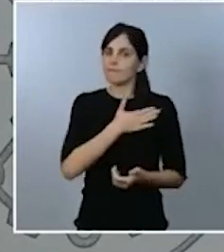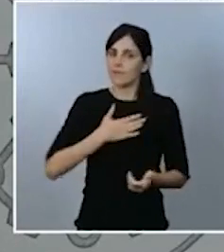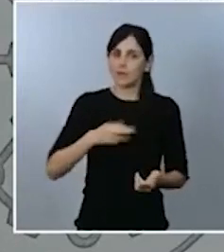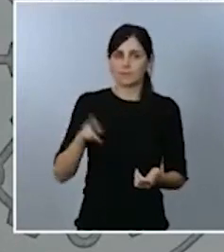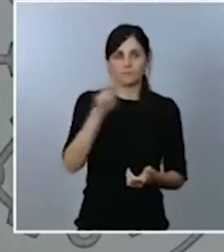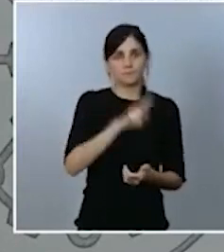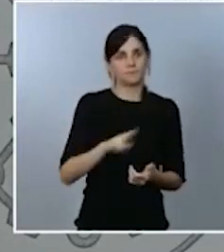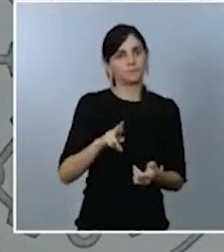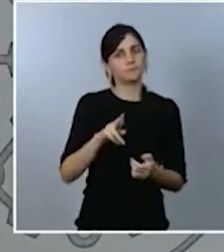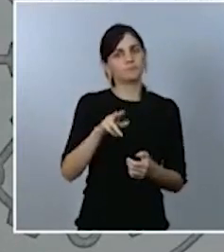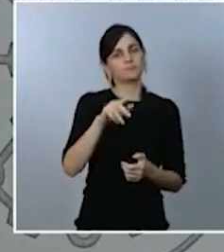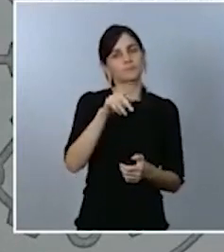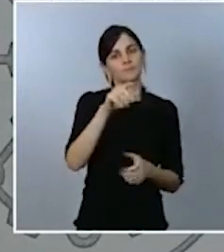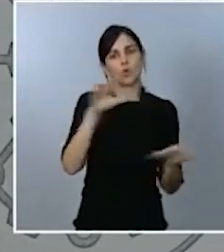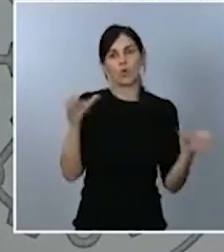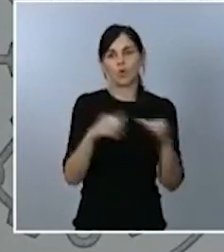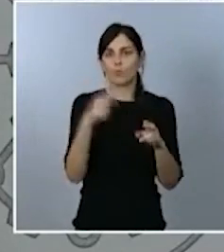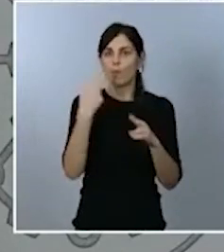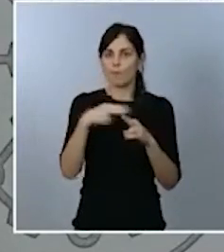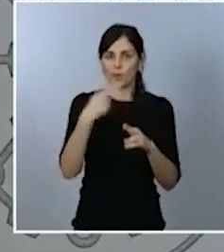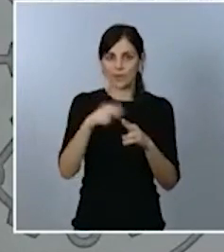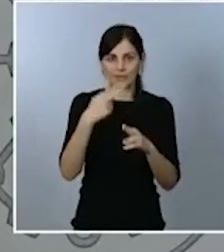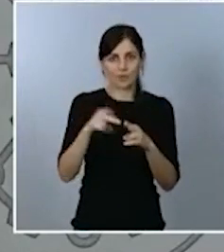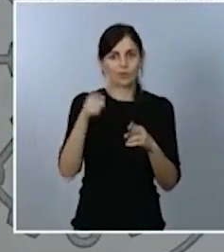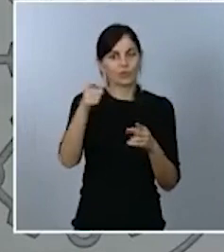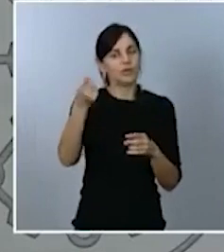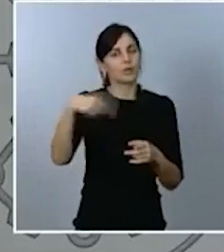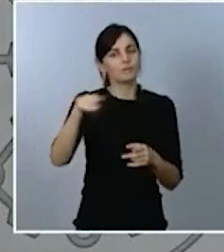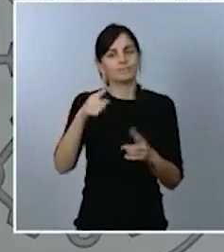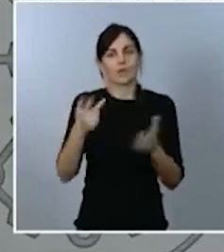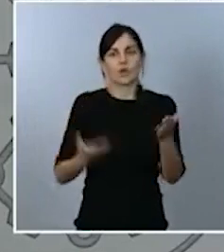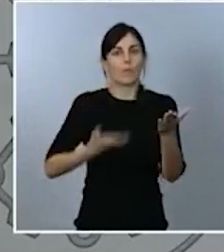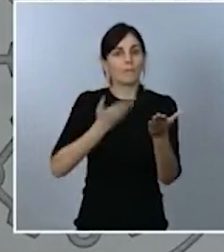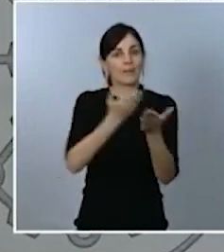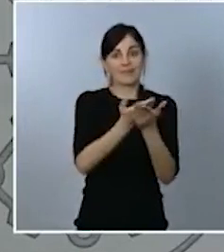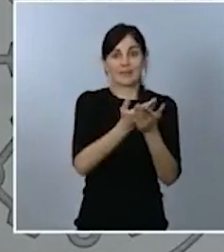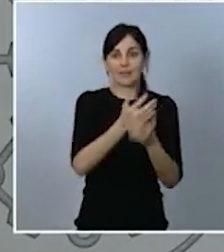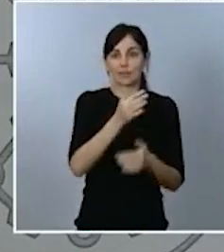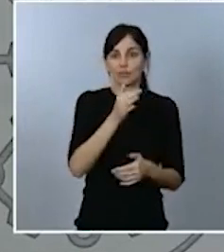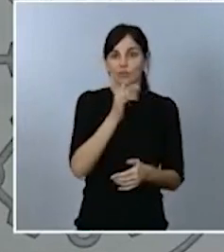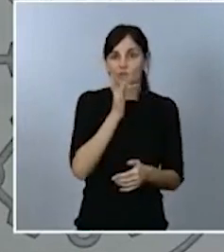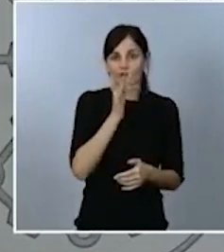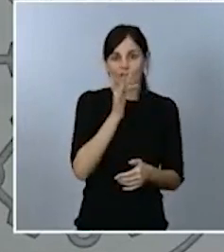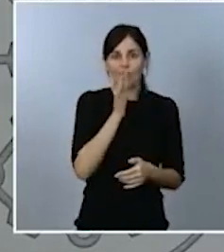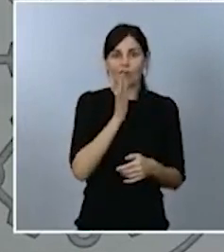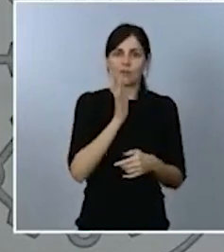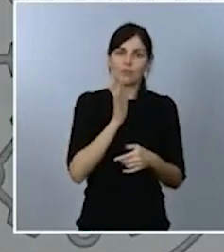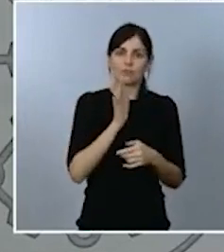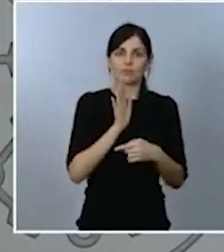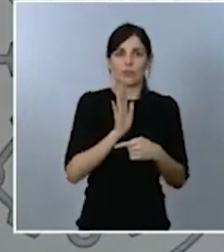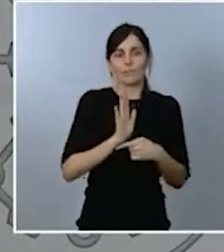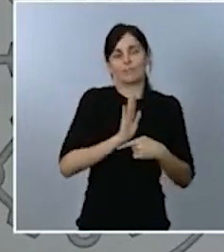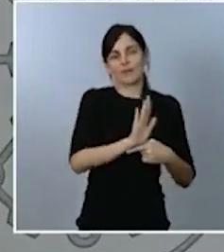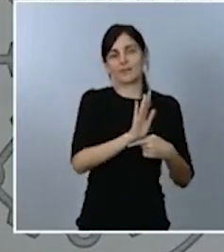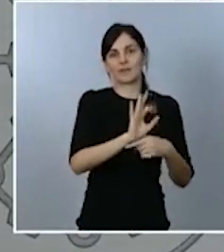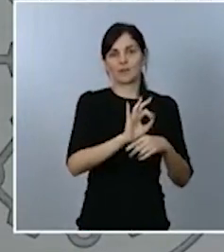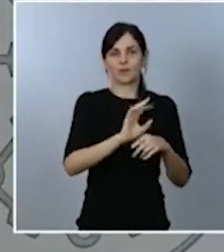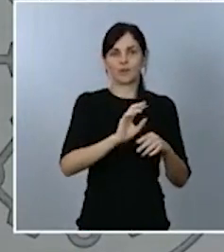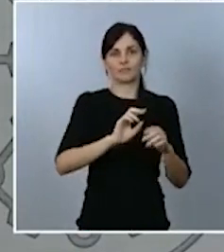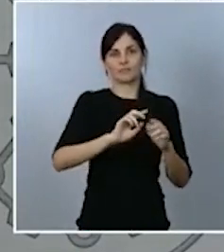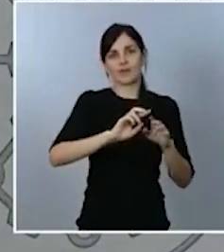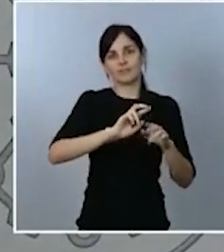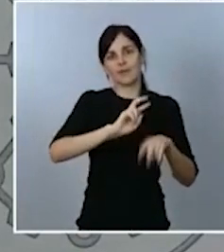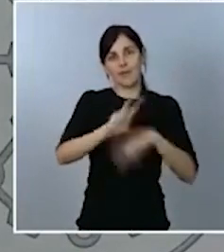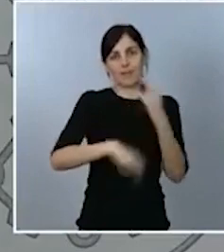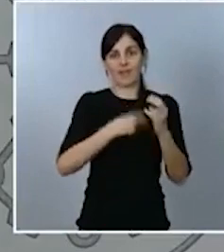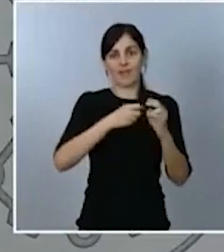presentado una enmienda a la totalidad, porque entienden que este país necesita unos presupuestos nuevos, necesita tener unas cuentas